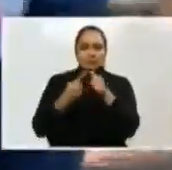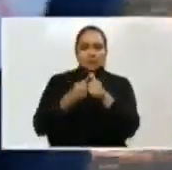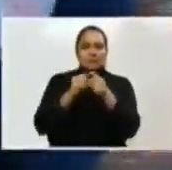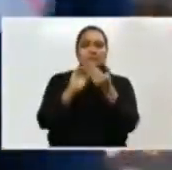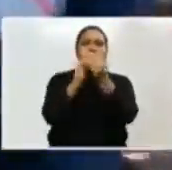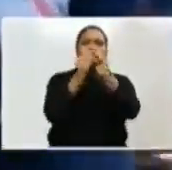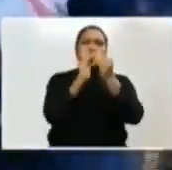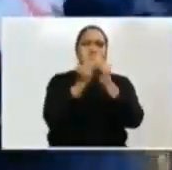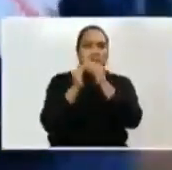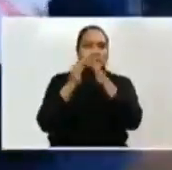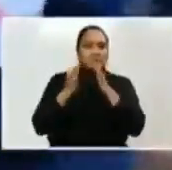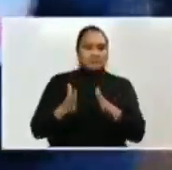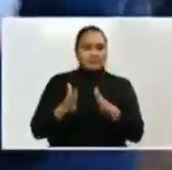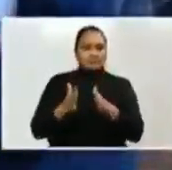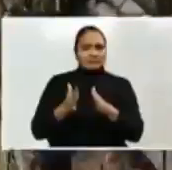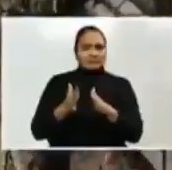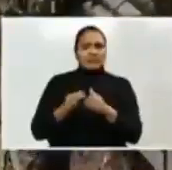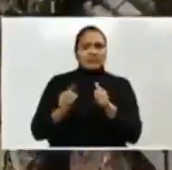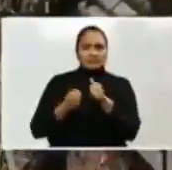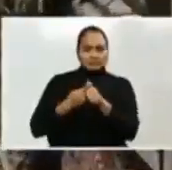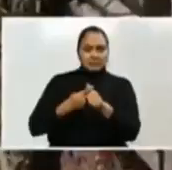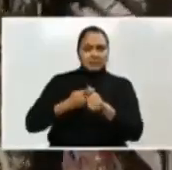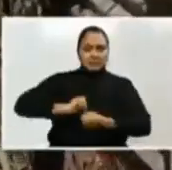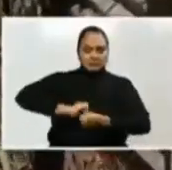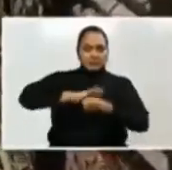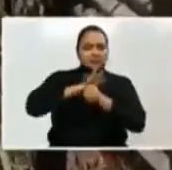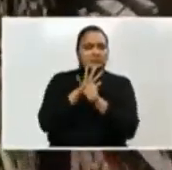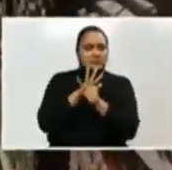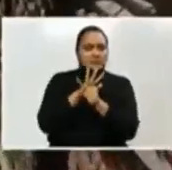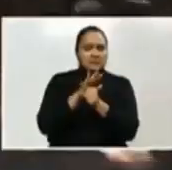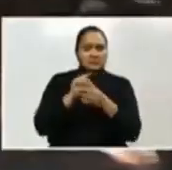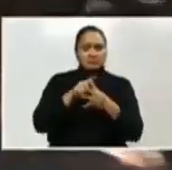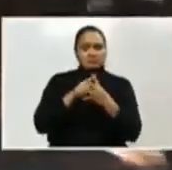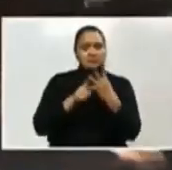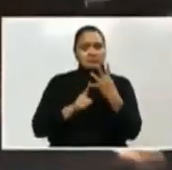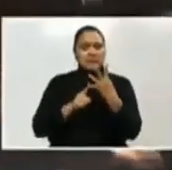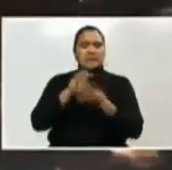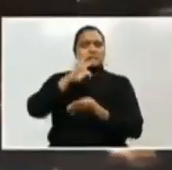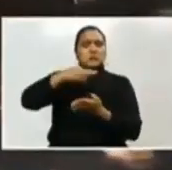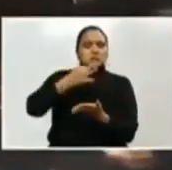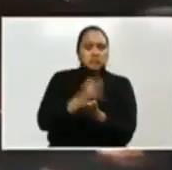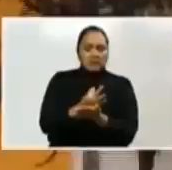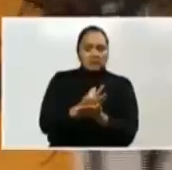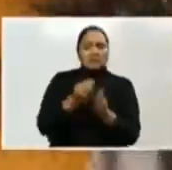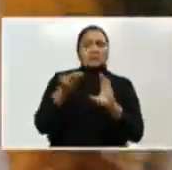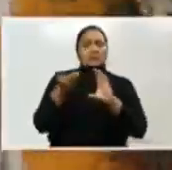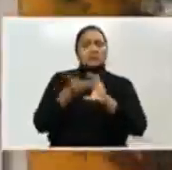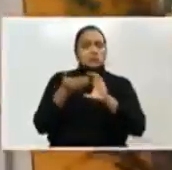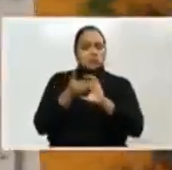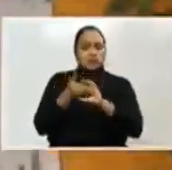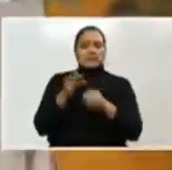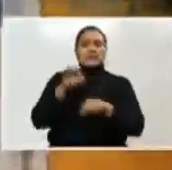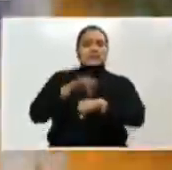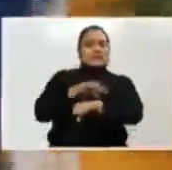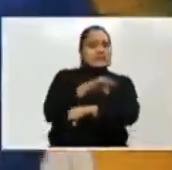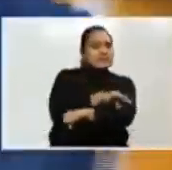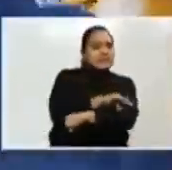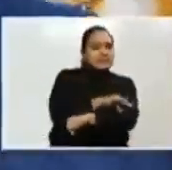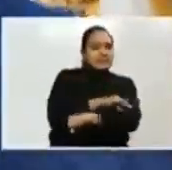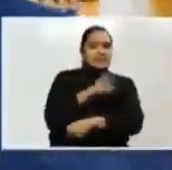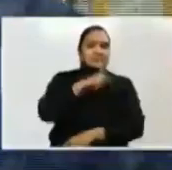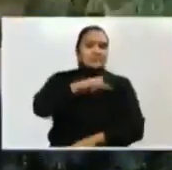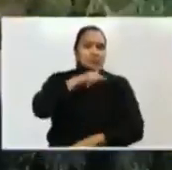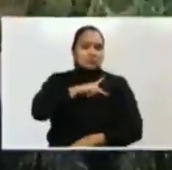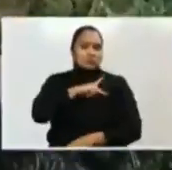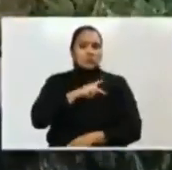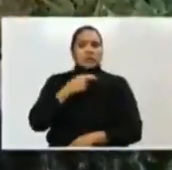afectadas con el toque de queda, me refiero al Distrito Central, Choluteca, Ceiba, San Pedro Sula,